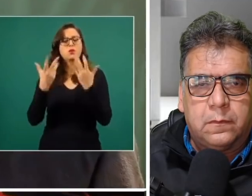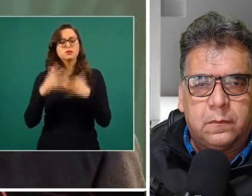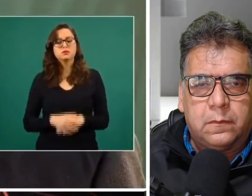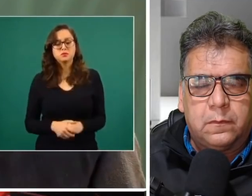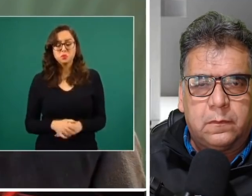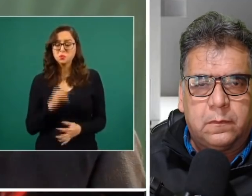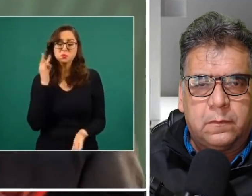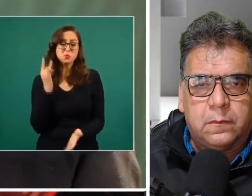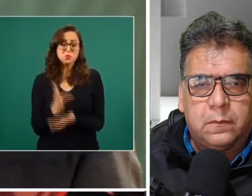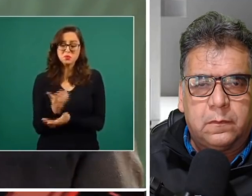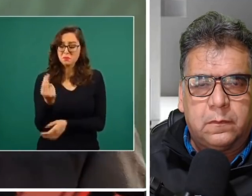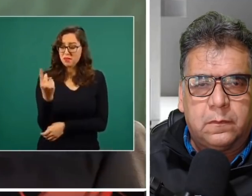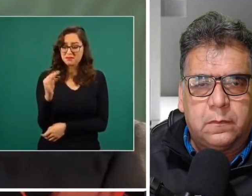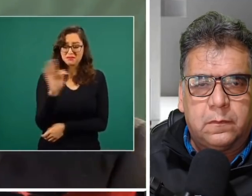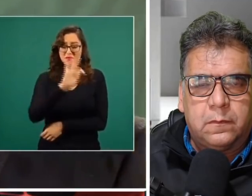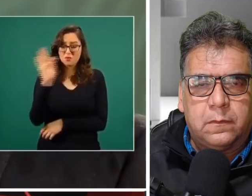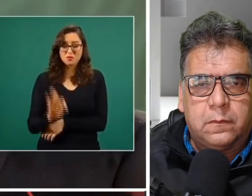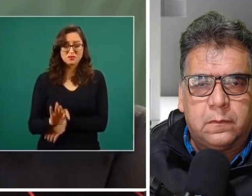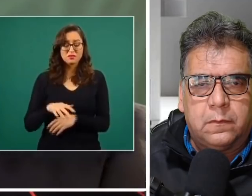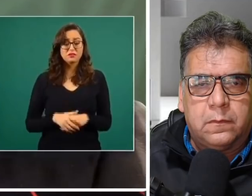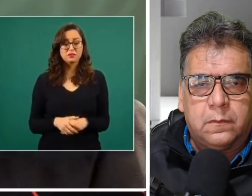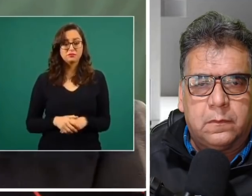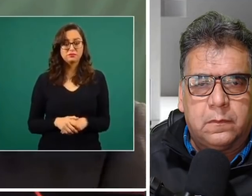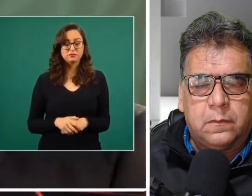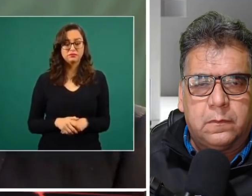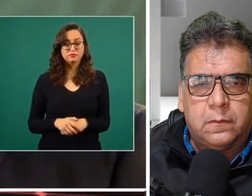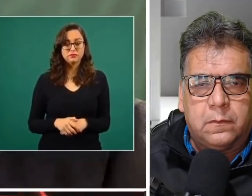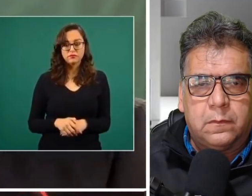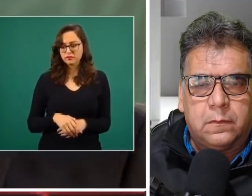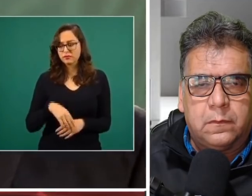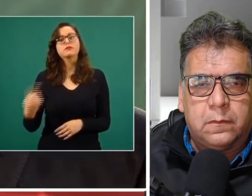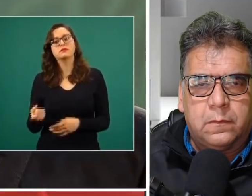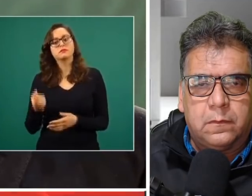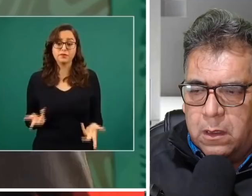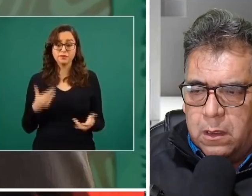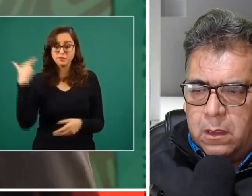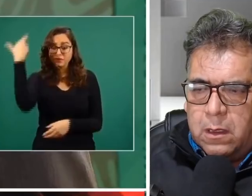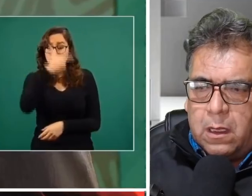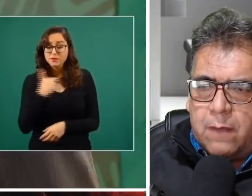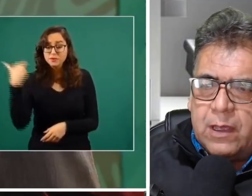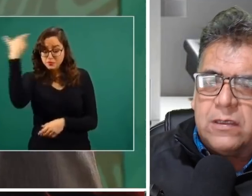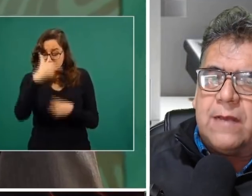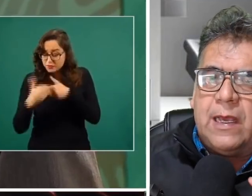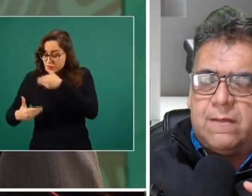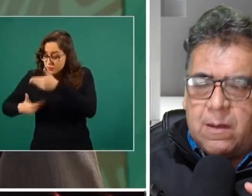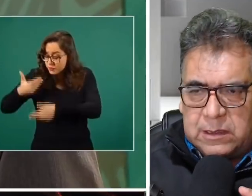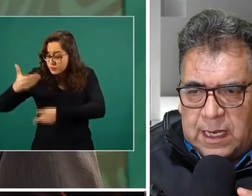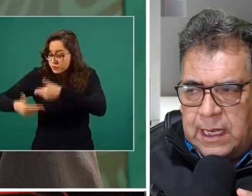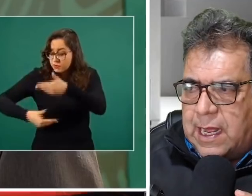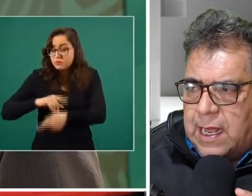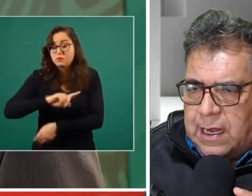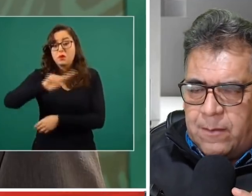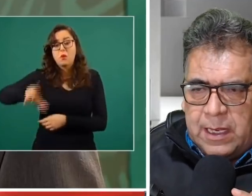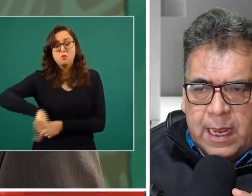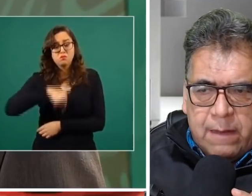en el mercado. ¿Y quién paga ese subsidio? Pemex. Amigos y amigas, vamos a